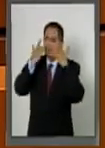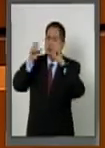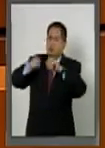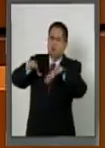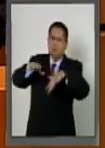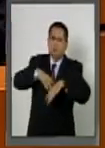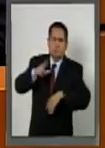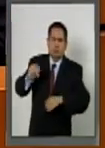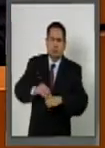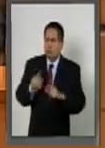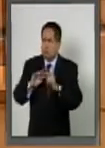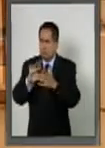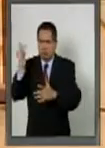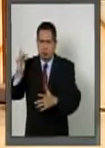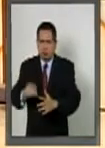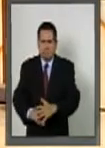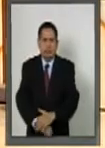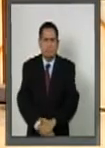de la República. Muchísimas gracias.